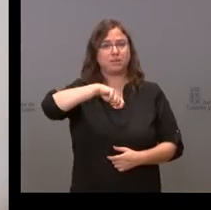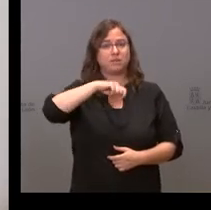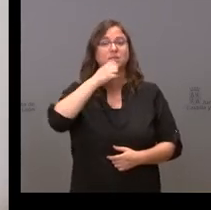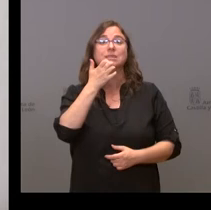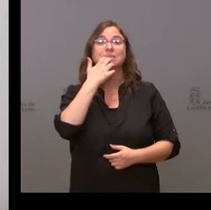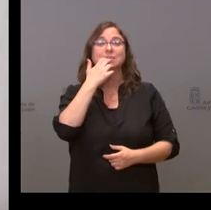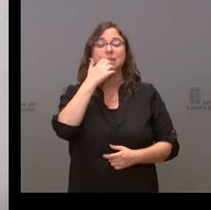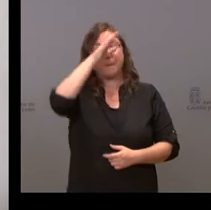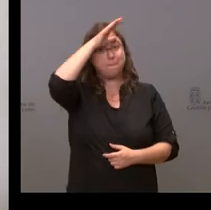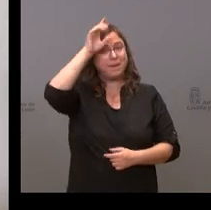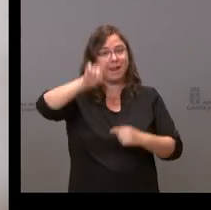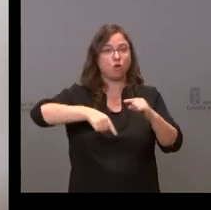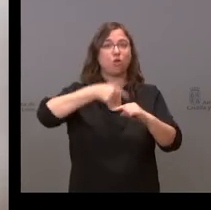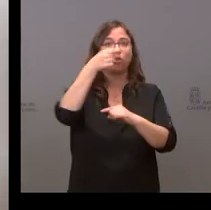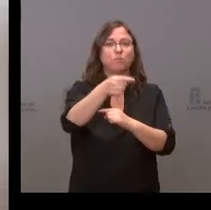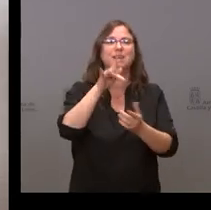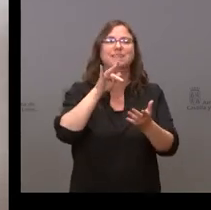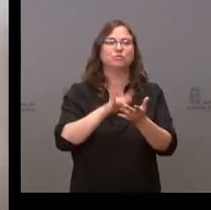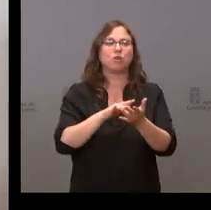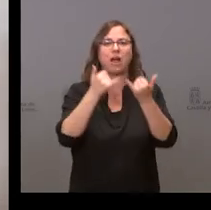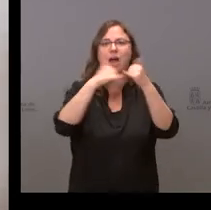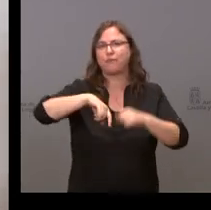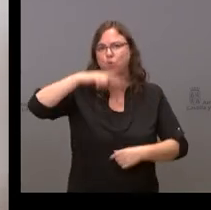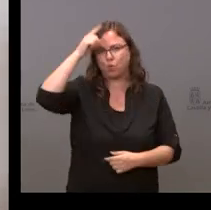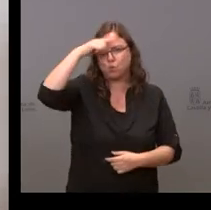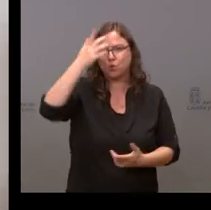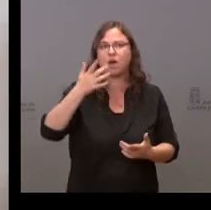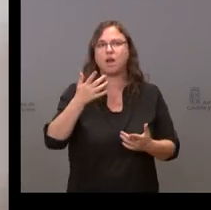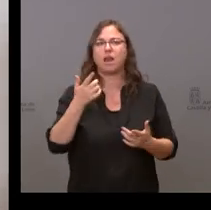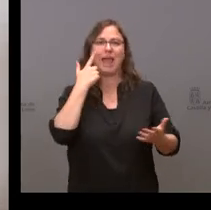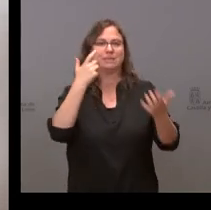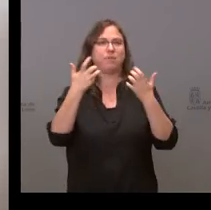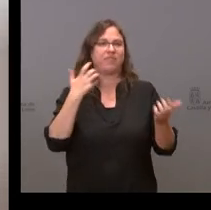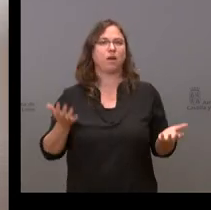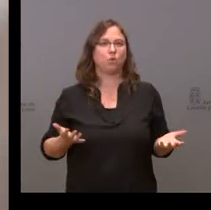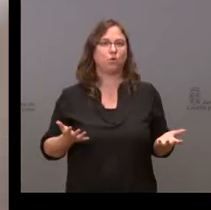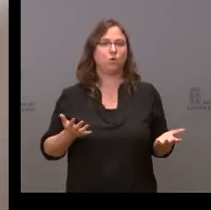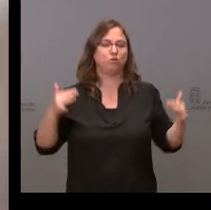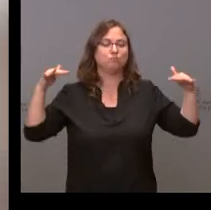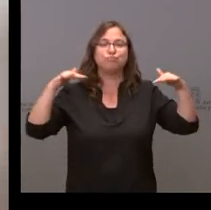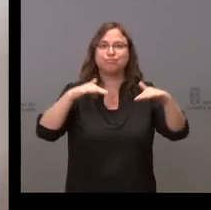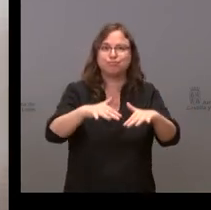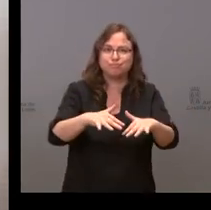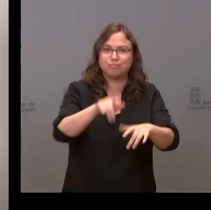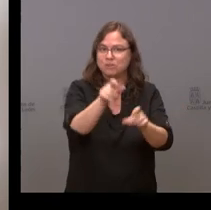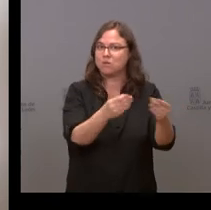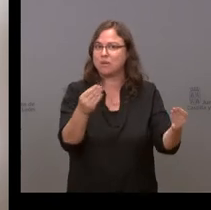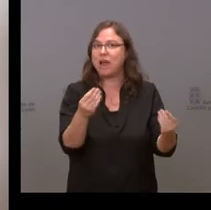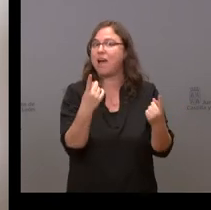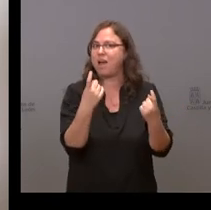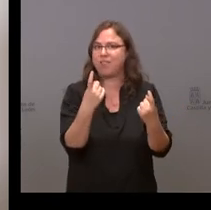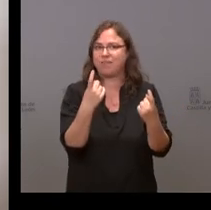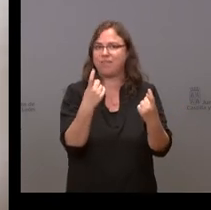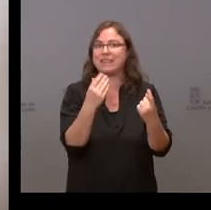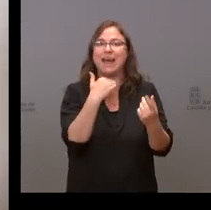vuelta del verano habrá eventos culturales y otro tipo de espectáculos de masas que requieren que se le